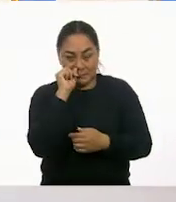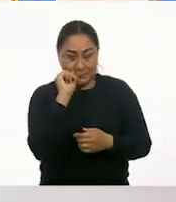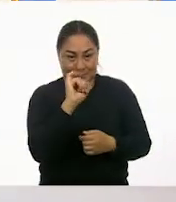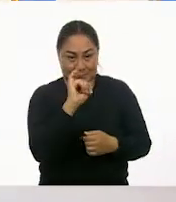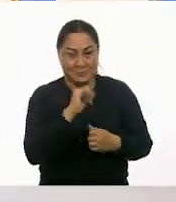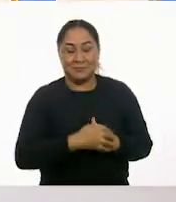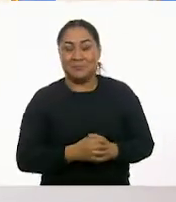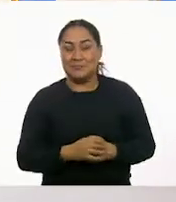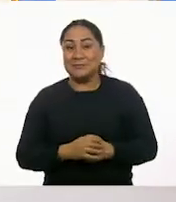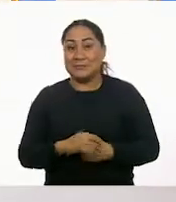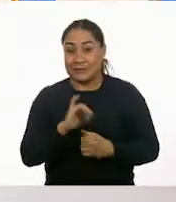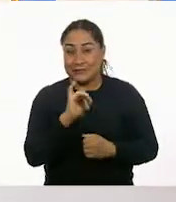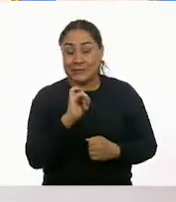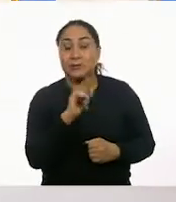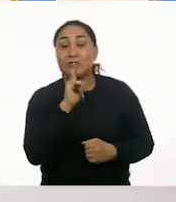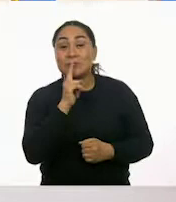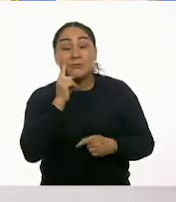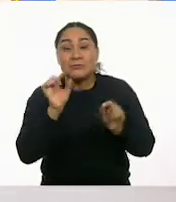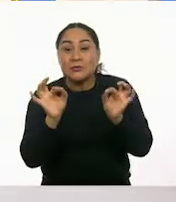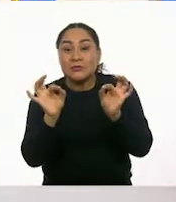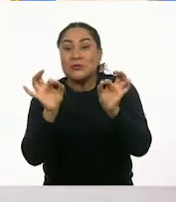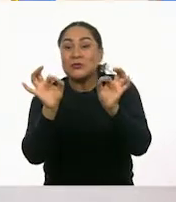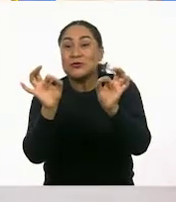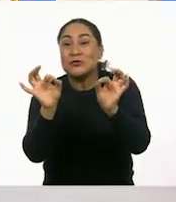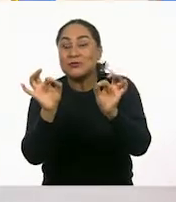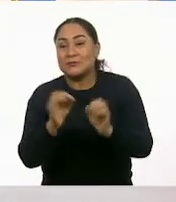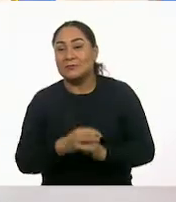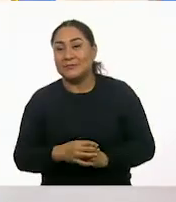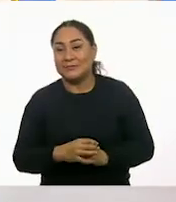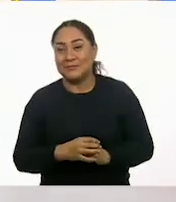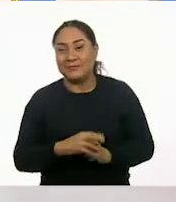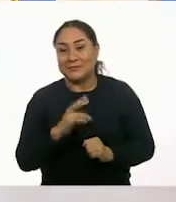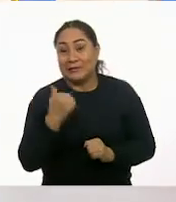Enseña la Pero abre los ojos, ¿no te lo vas a caer? No, ya lo tengo calculado.